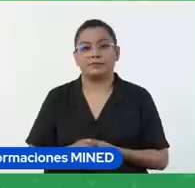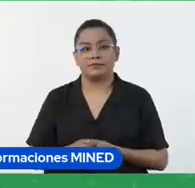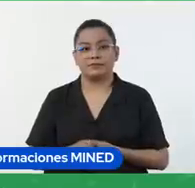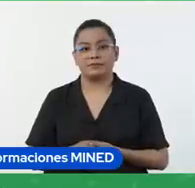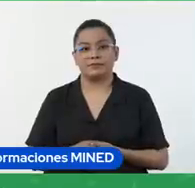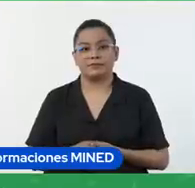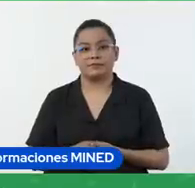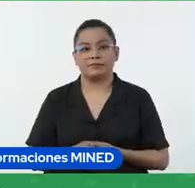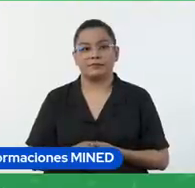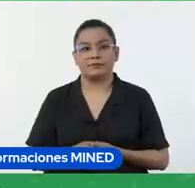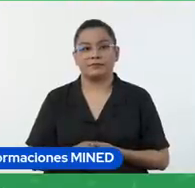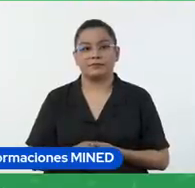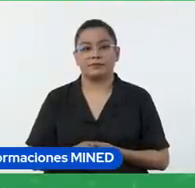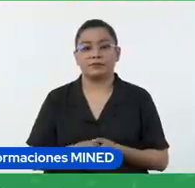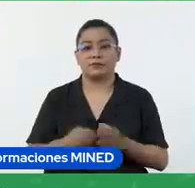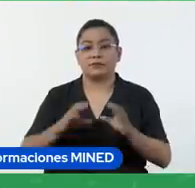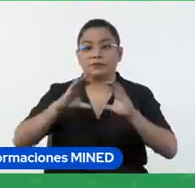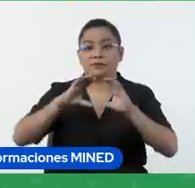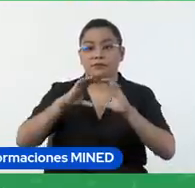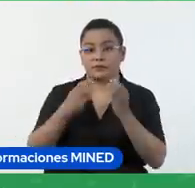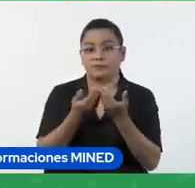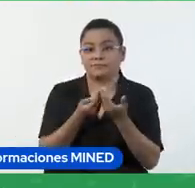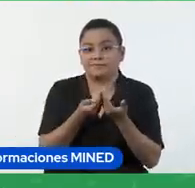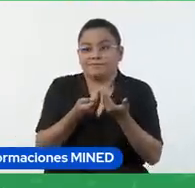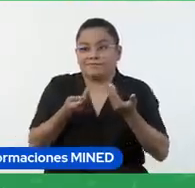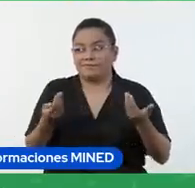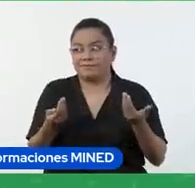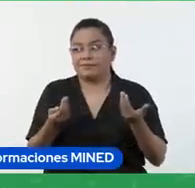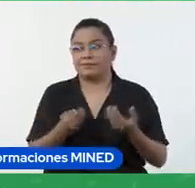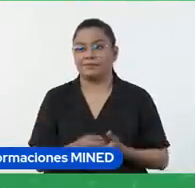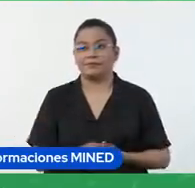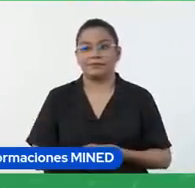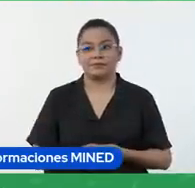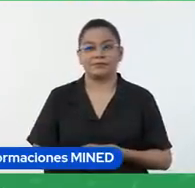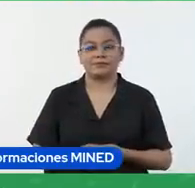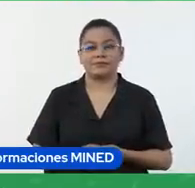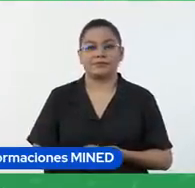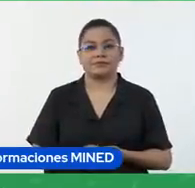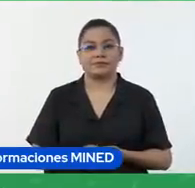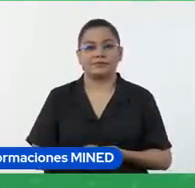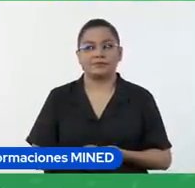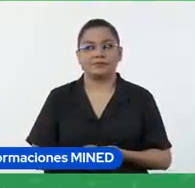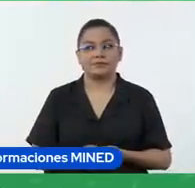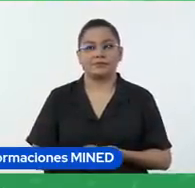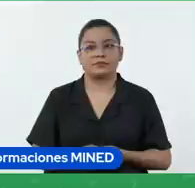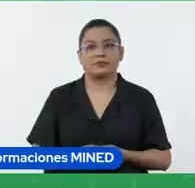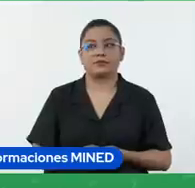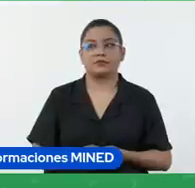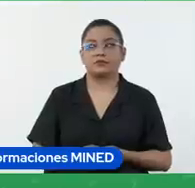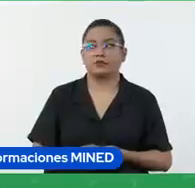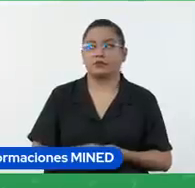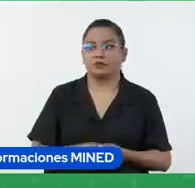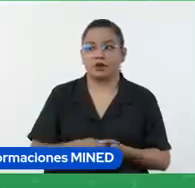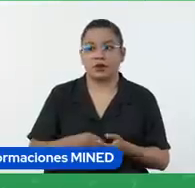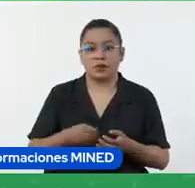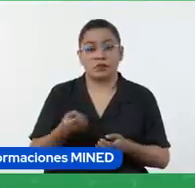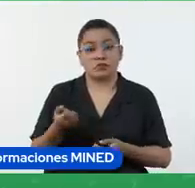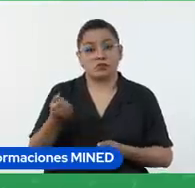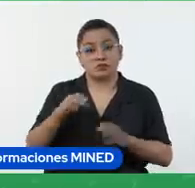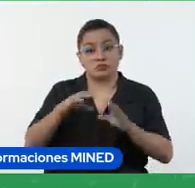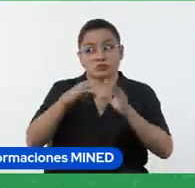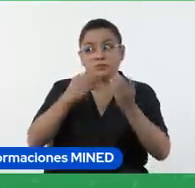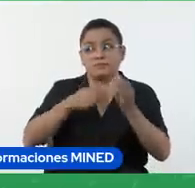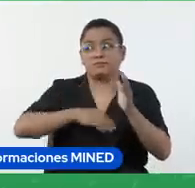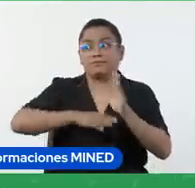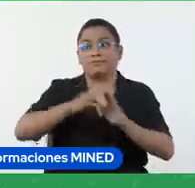configurar sesiones separadas aquí cuando estén en una clase con más estudiantes se va a ver el